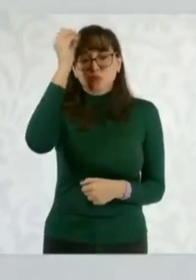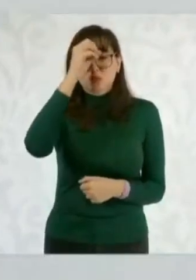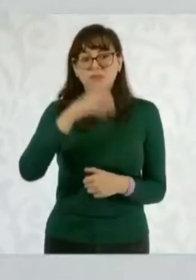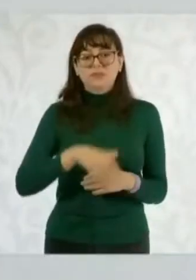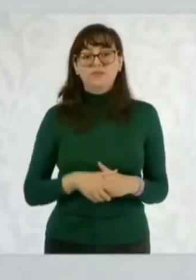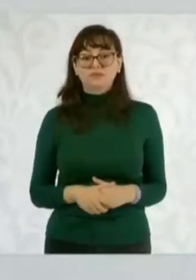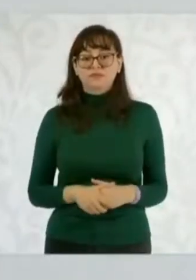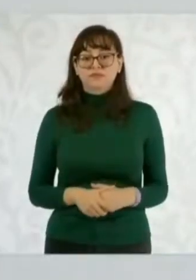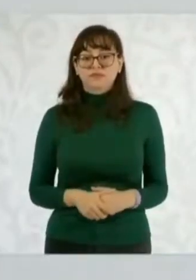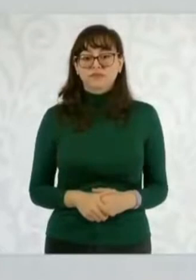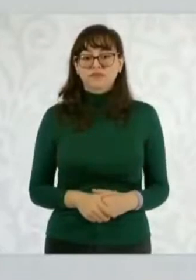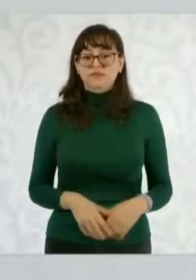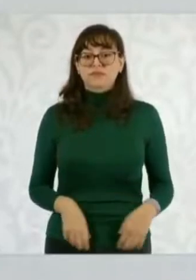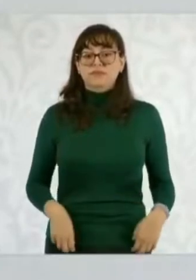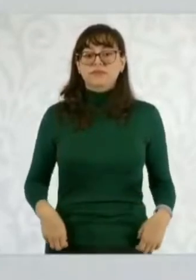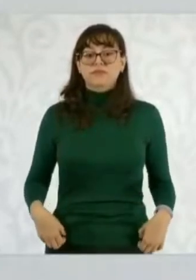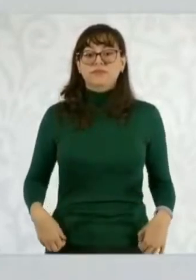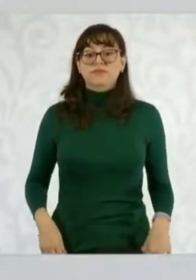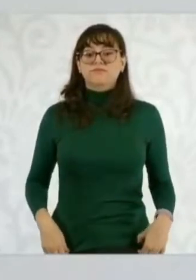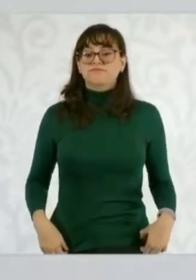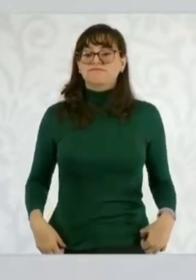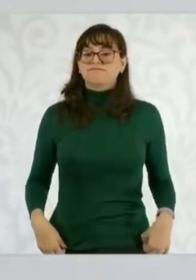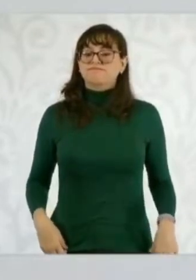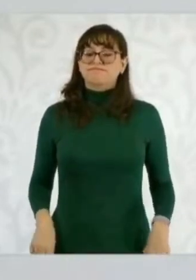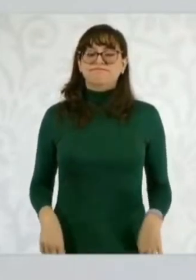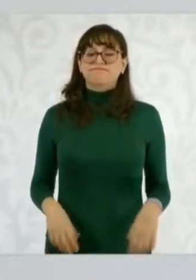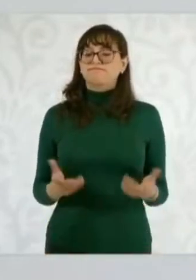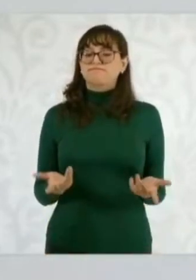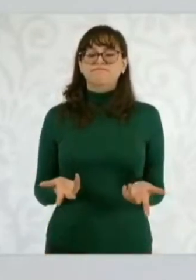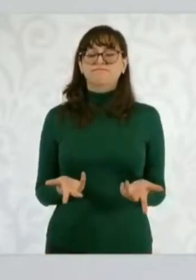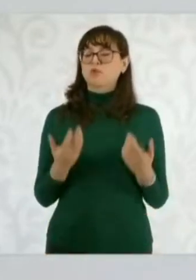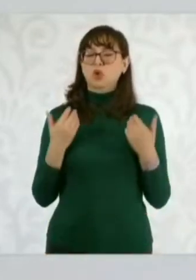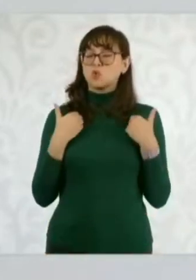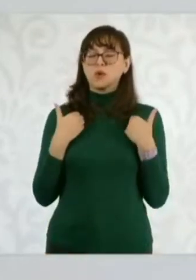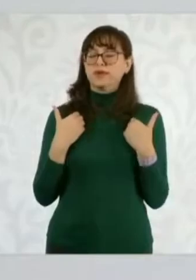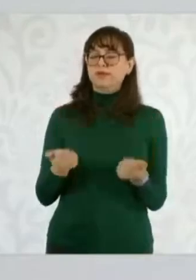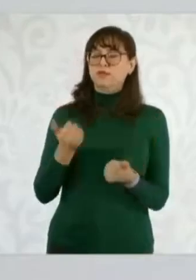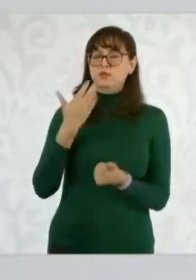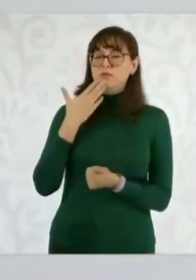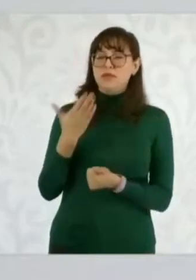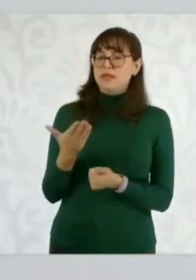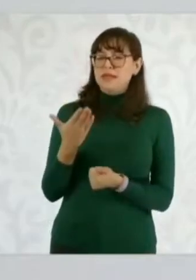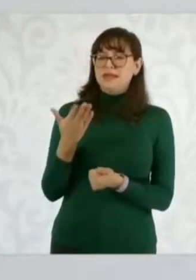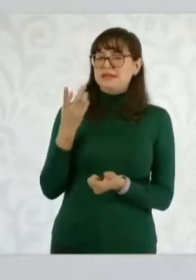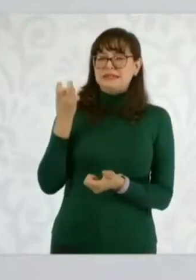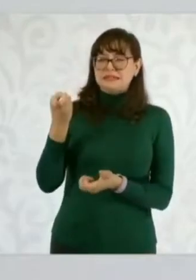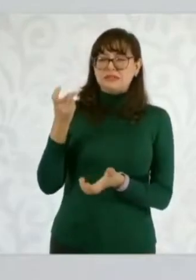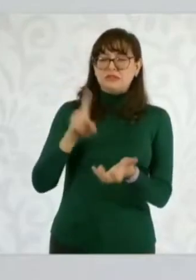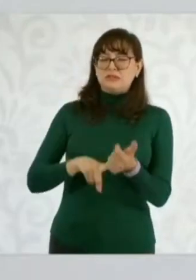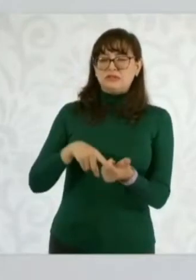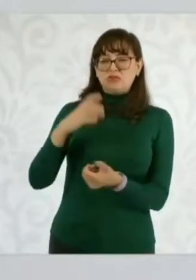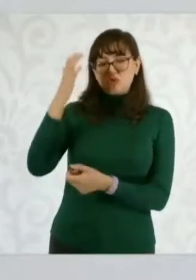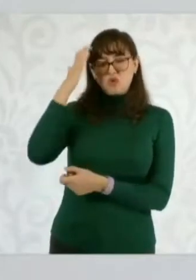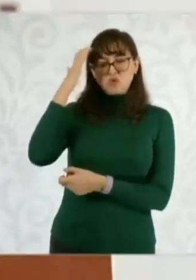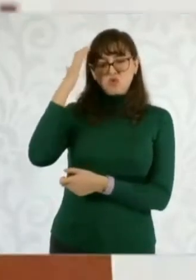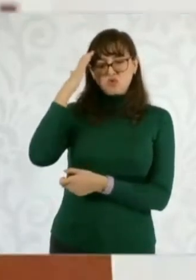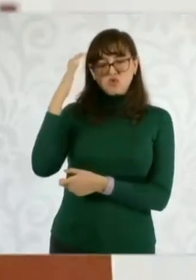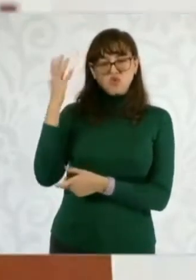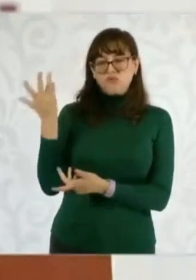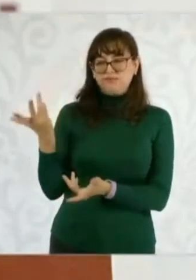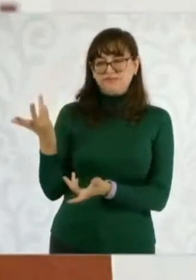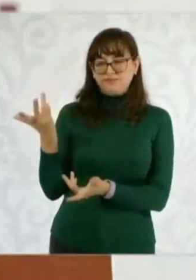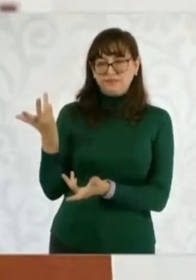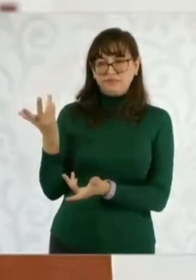No conozco muy bien el tema. Entiendo que tiene que ver con el nombramiento de servidores públicos dentro del